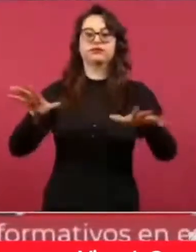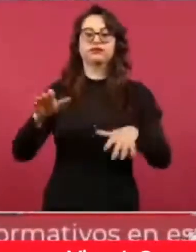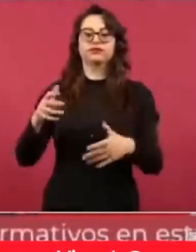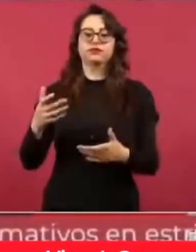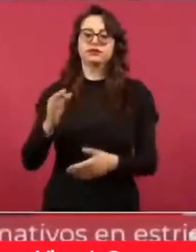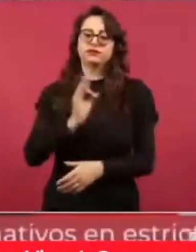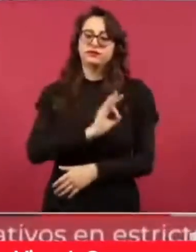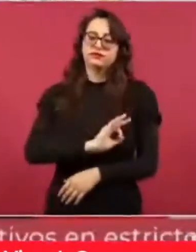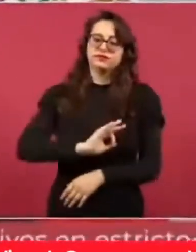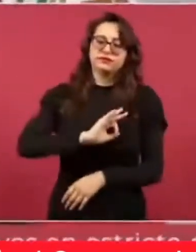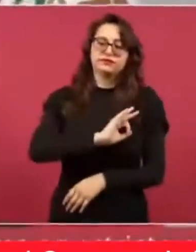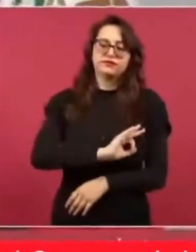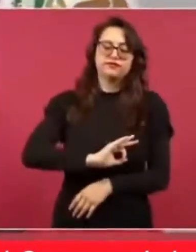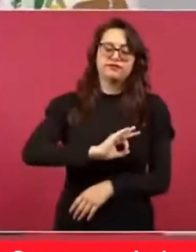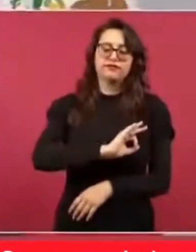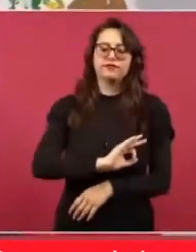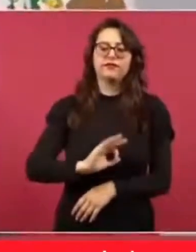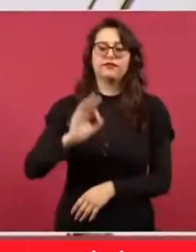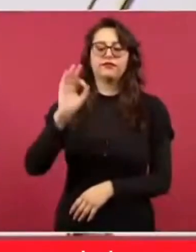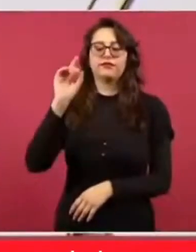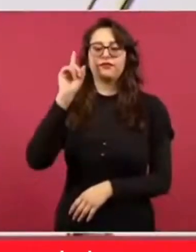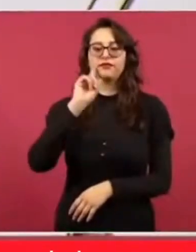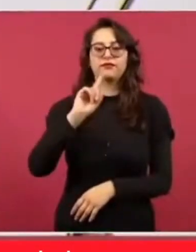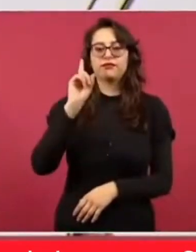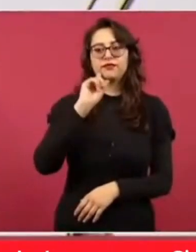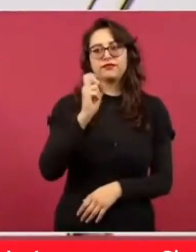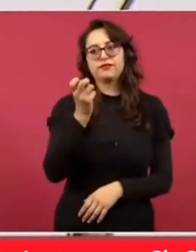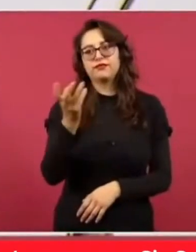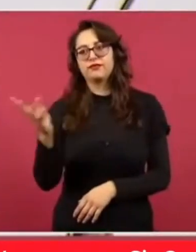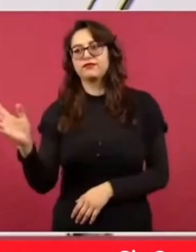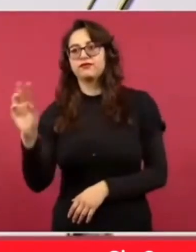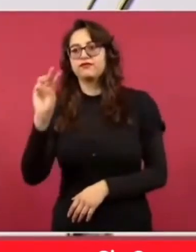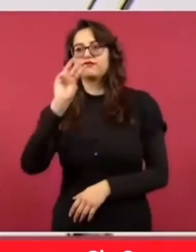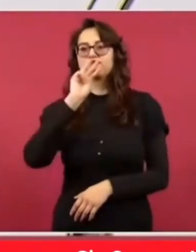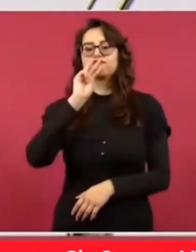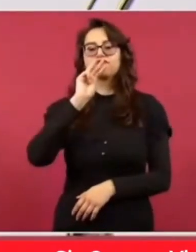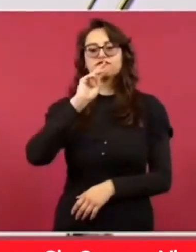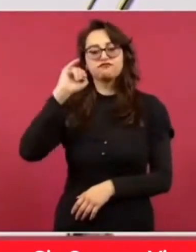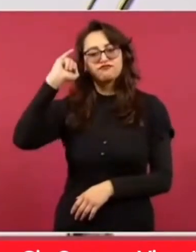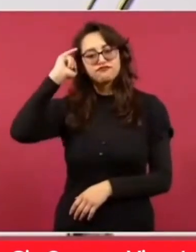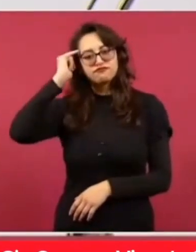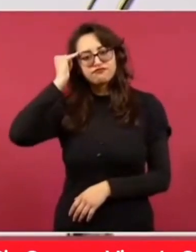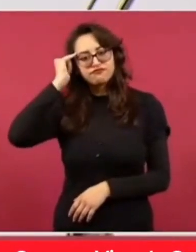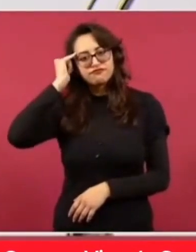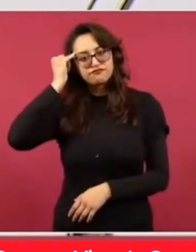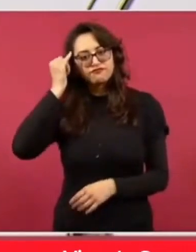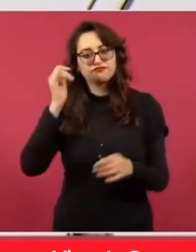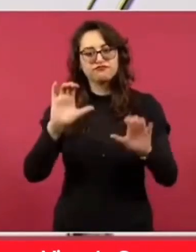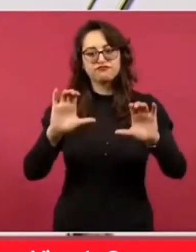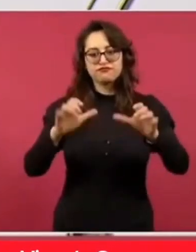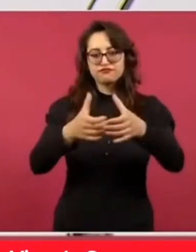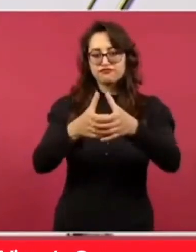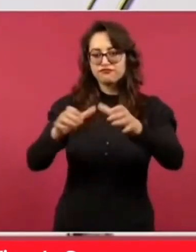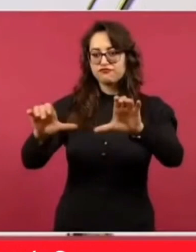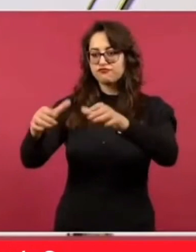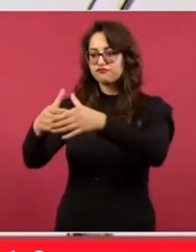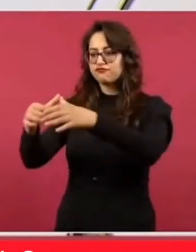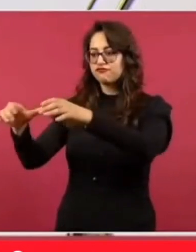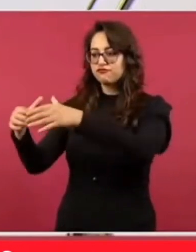con todo nuestro cariño, que ayudan